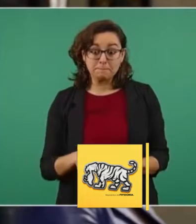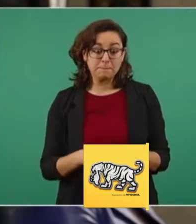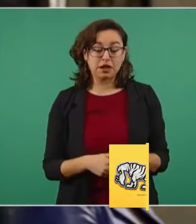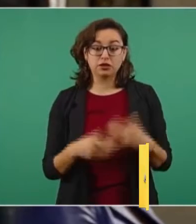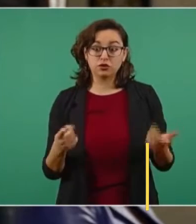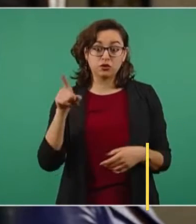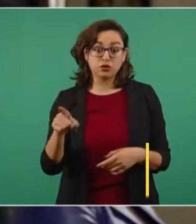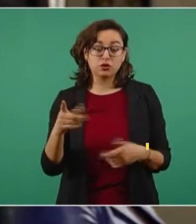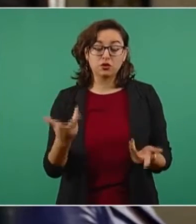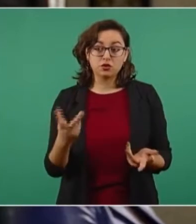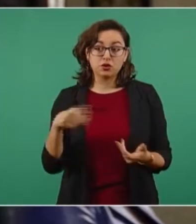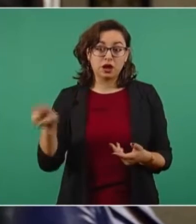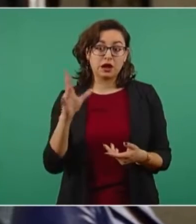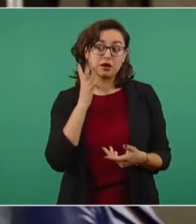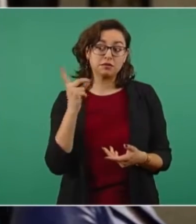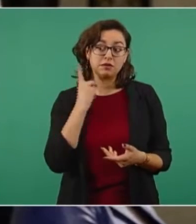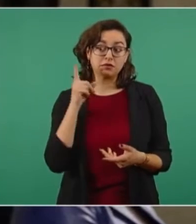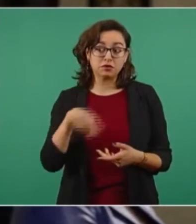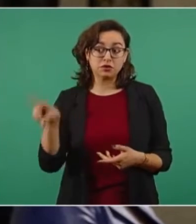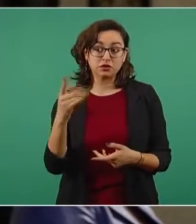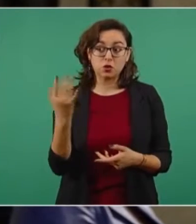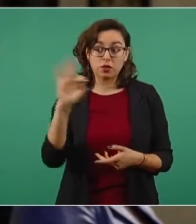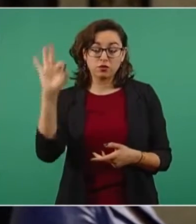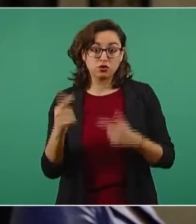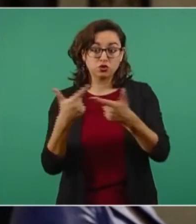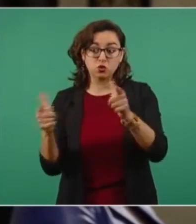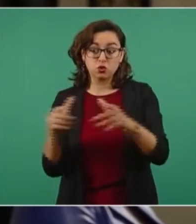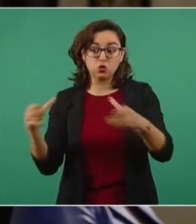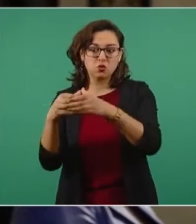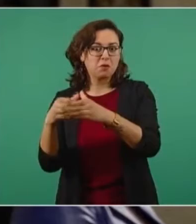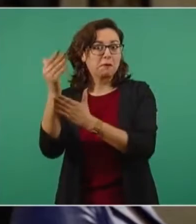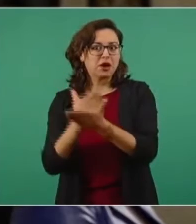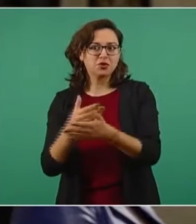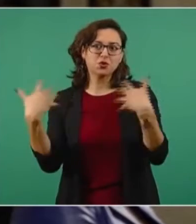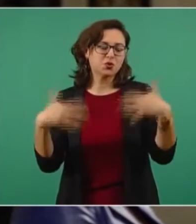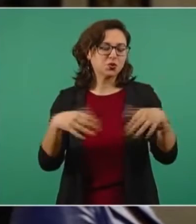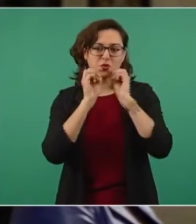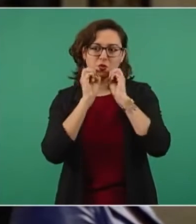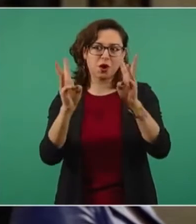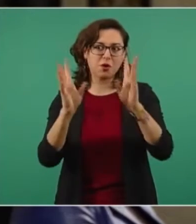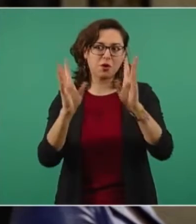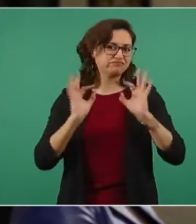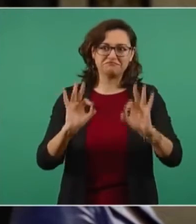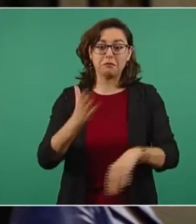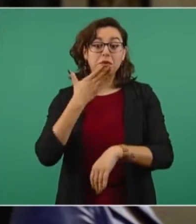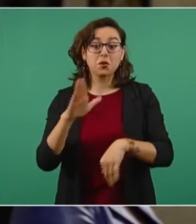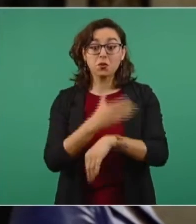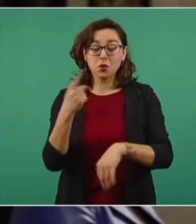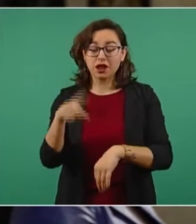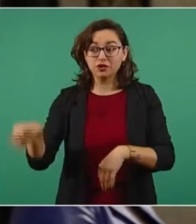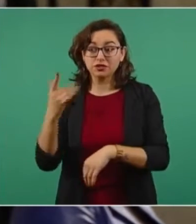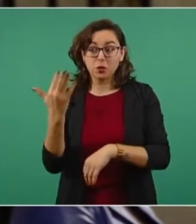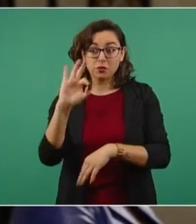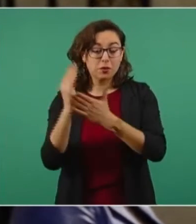lo que se llama la mayoría simple, es decir, que no tuvieran el 50% de los diputados. Porque si no tienen el 50% de los diputados, queridos amigos,